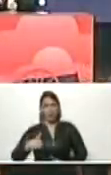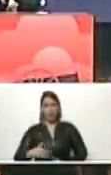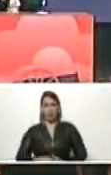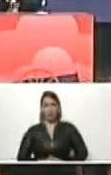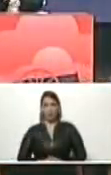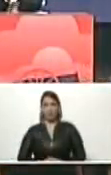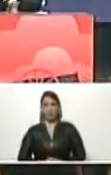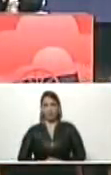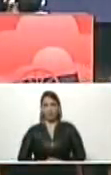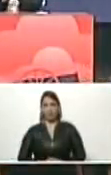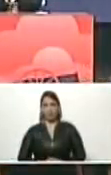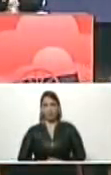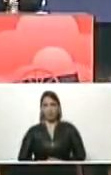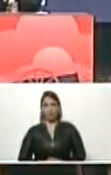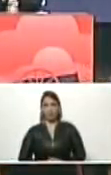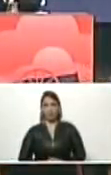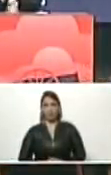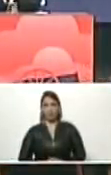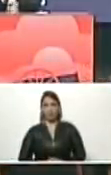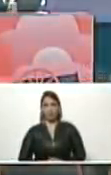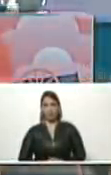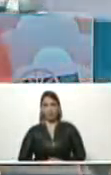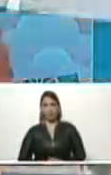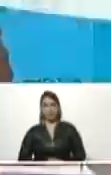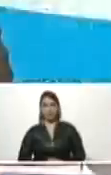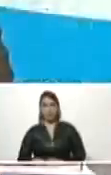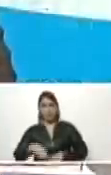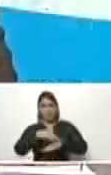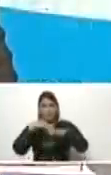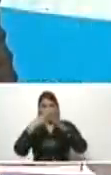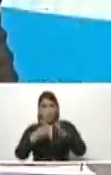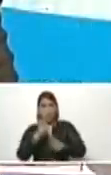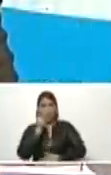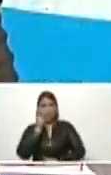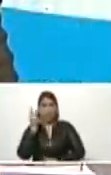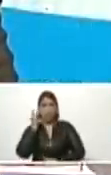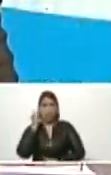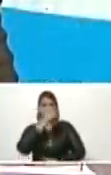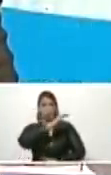Argentina. A los primeros ministros del Caribe.